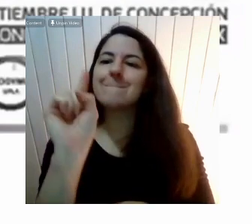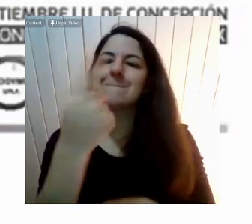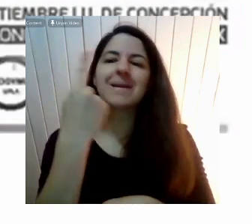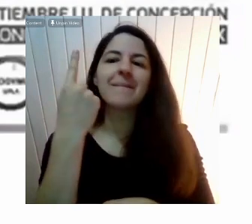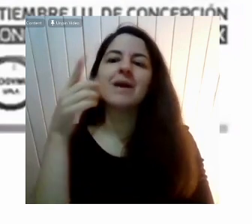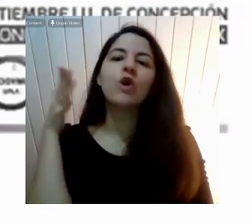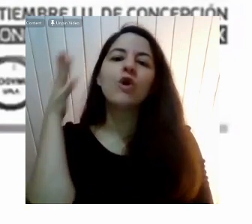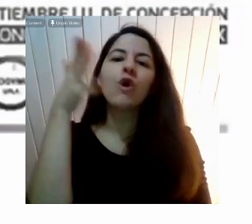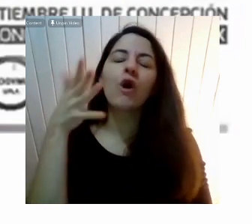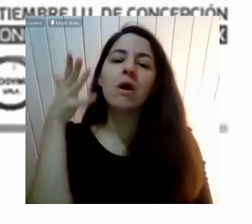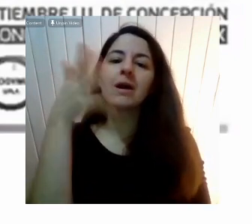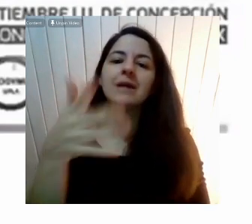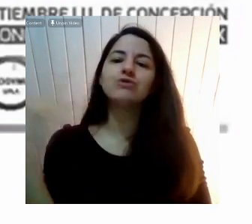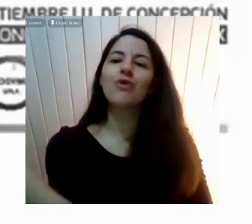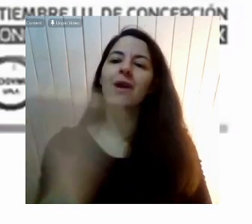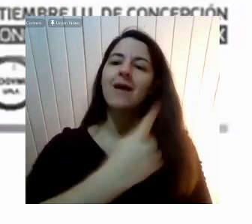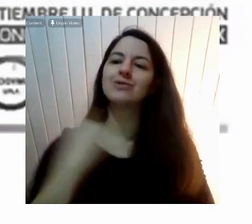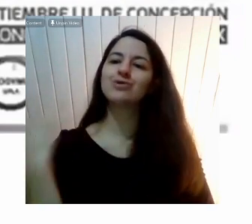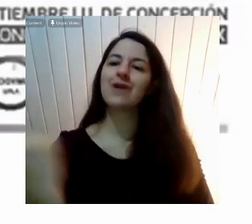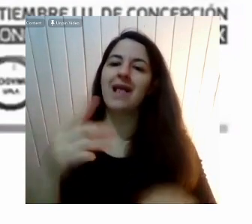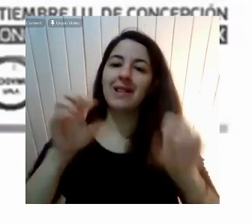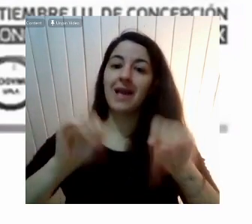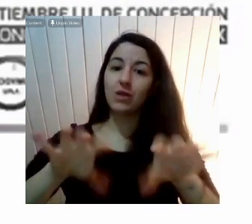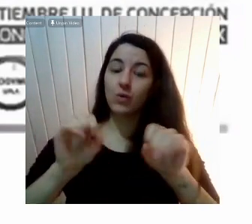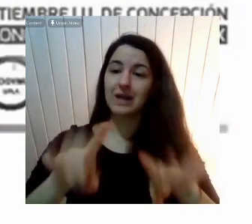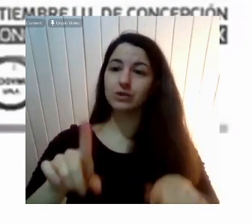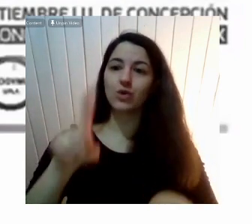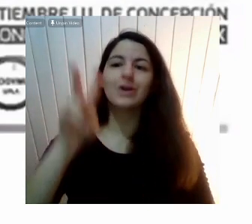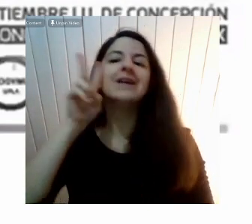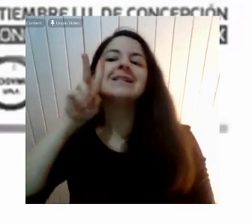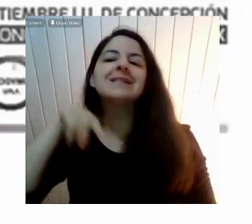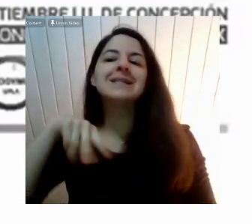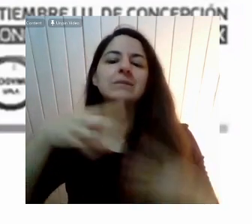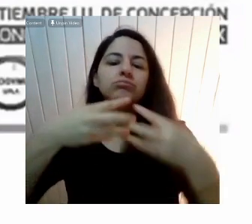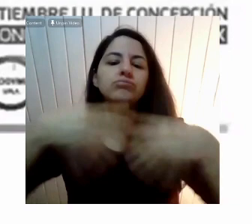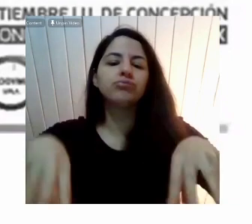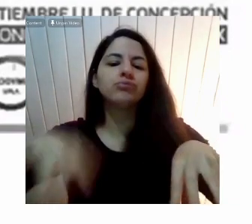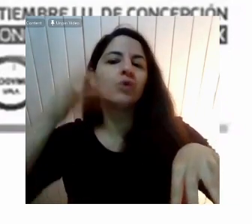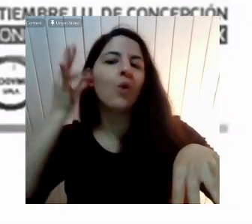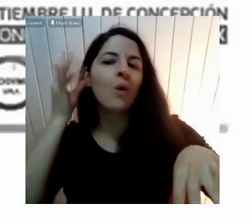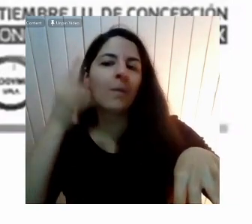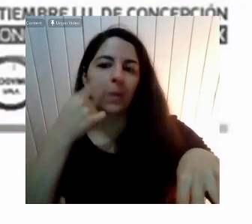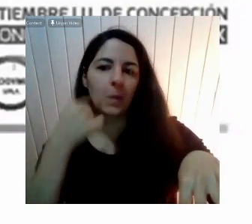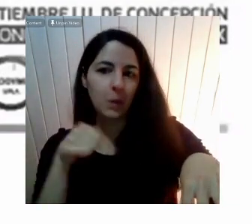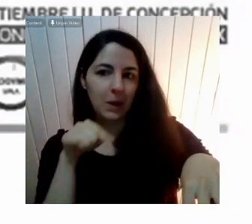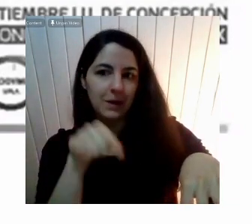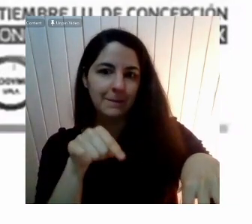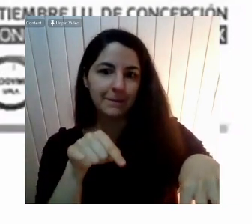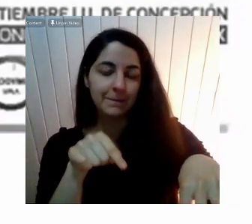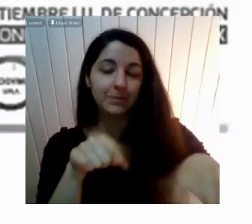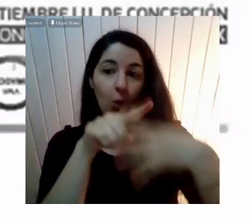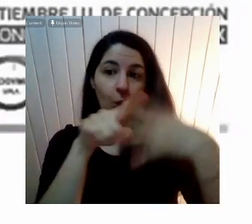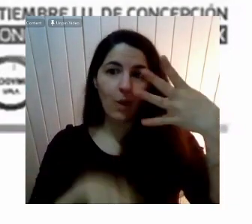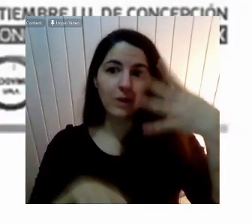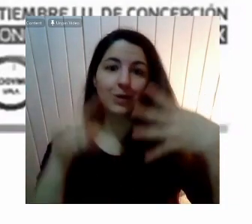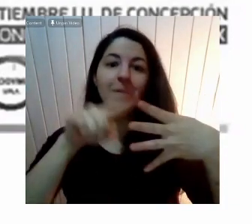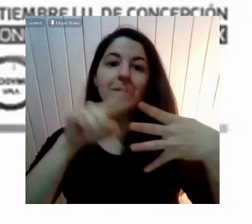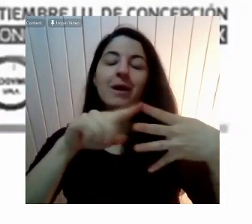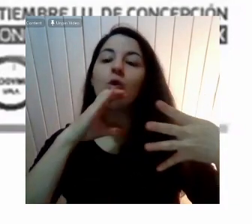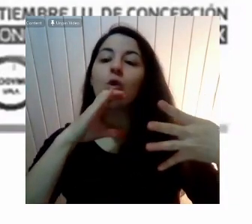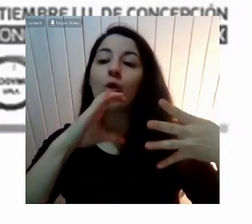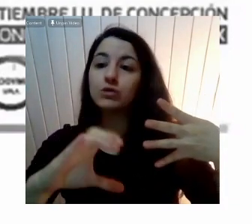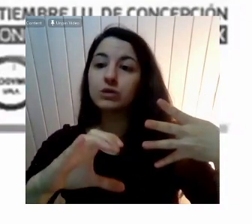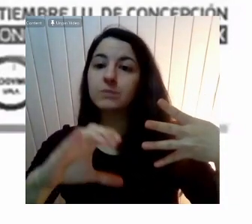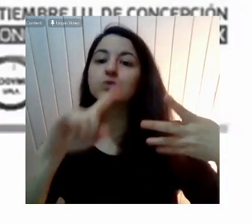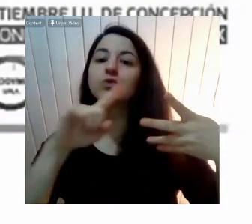Sexista Que tuvo Cuatro sedes Se hizo Primero en Concepción Que es esta fiste Que les muestro Luego se hizo En